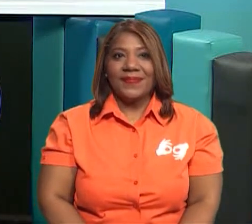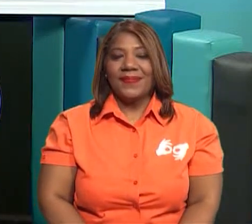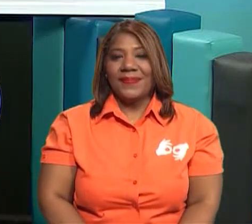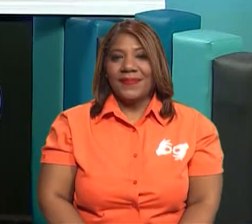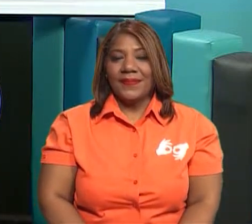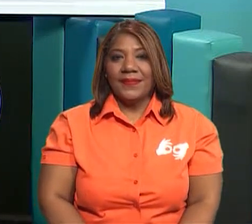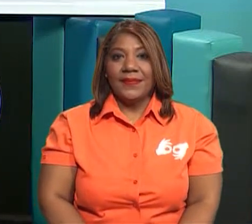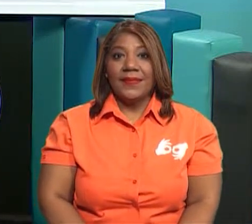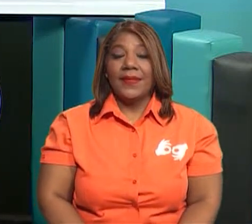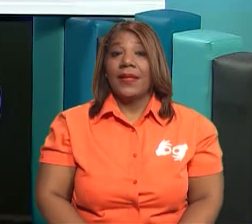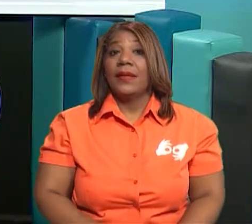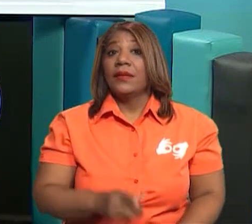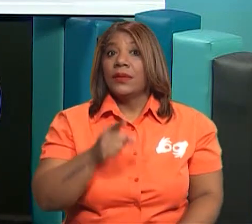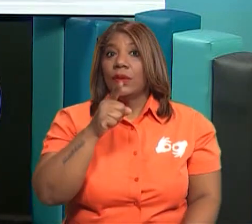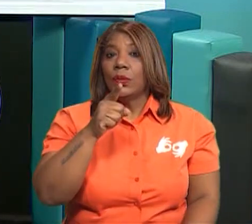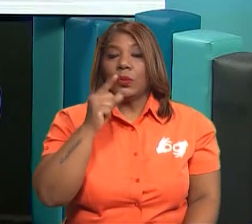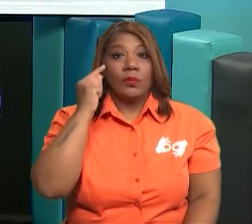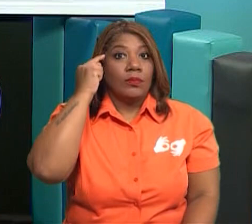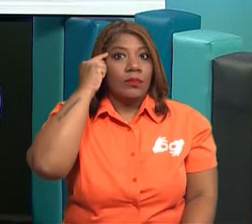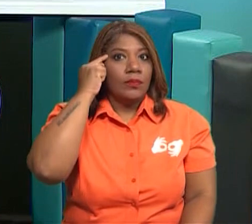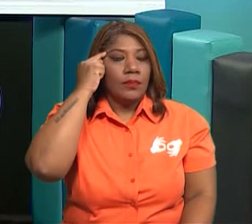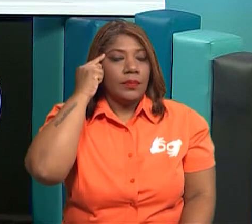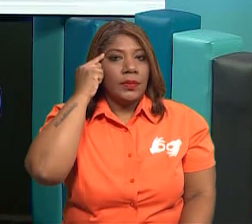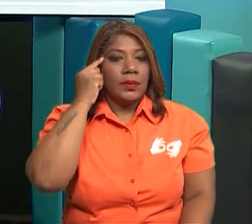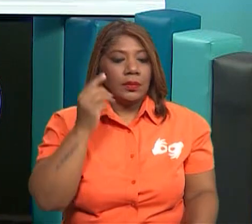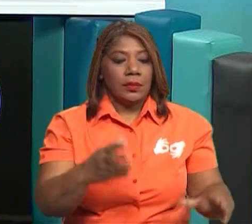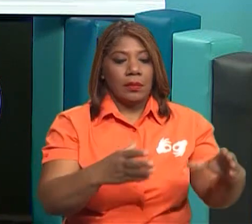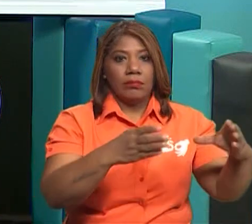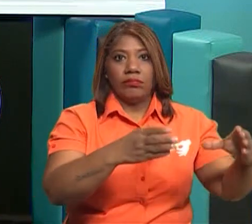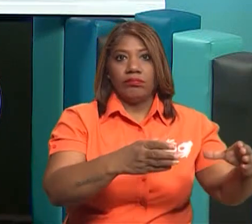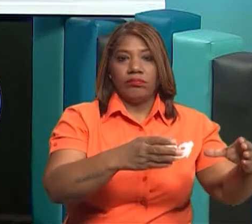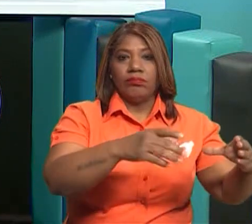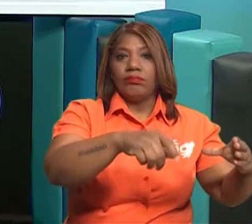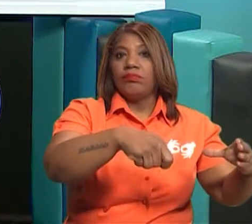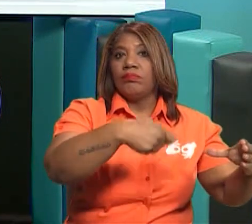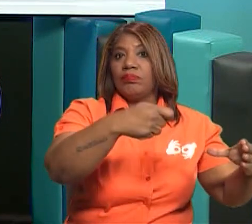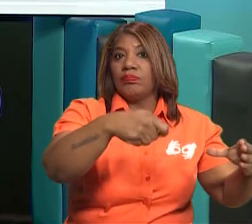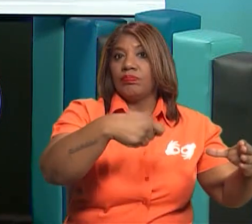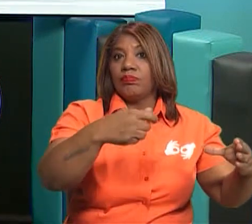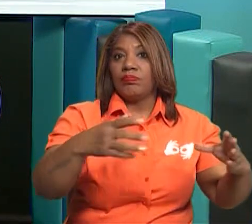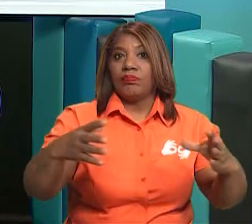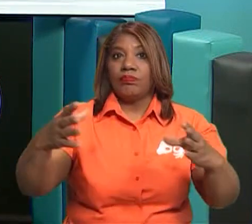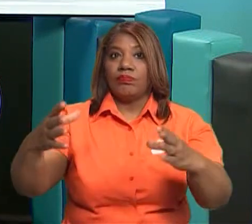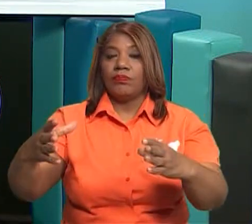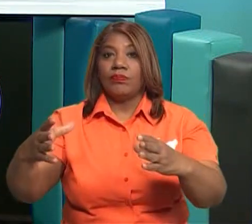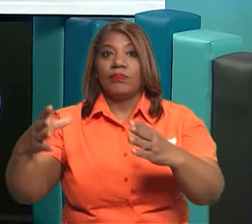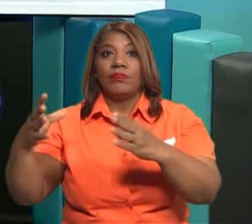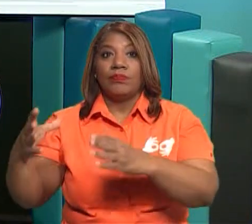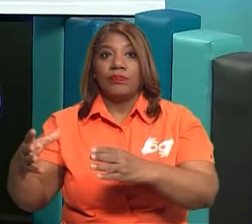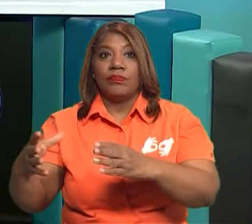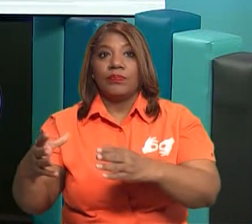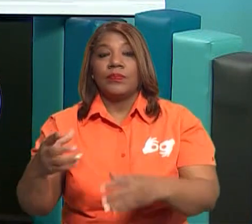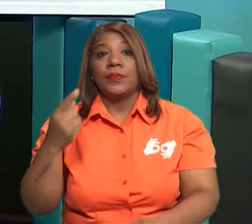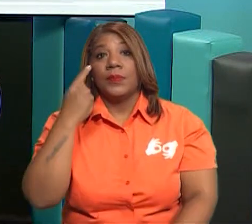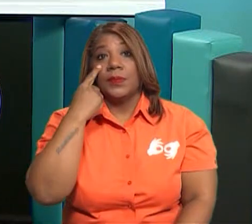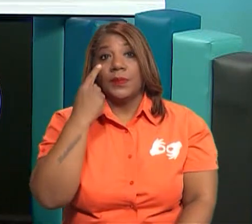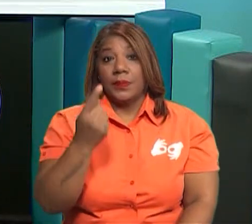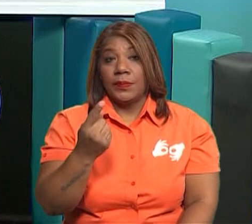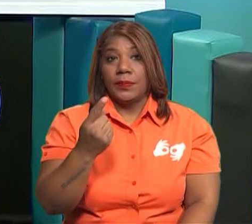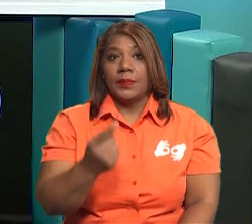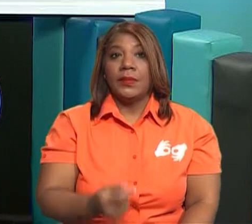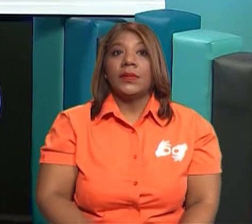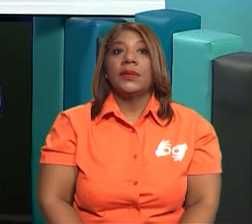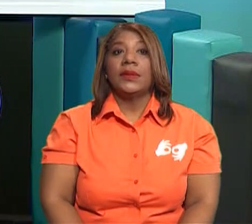¿Qué alimentos consideras que deben tener un plato de alimentos saludables? Muy bien. mire lo que debe tener